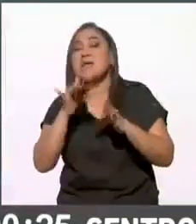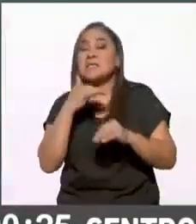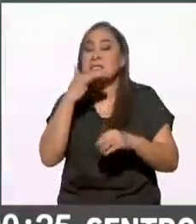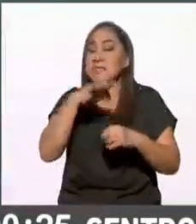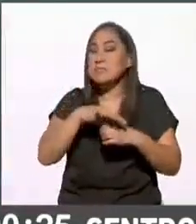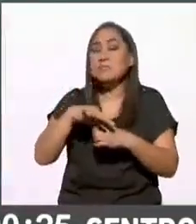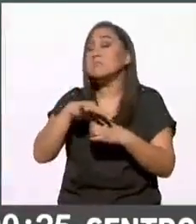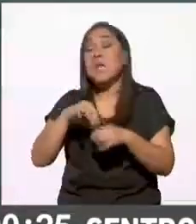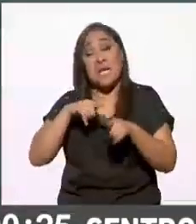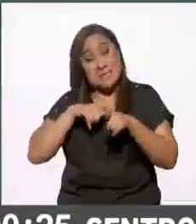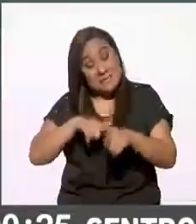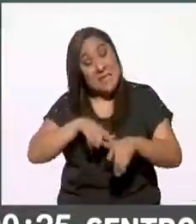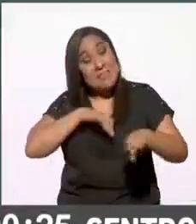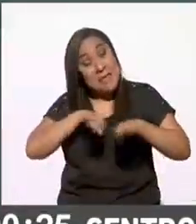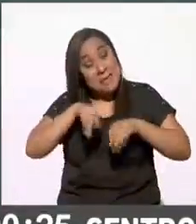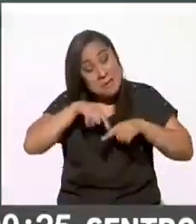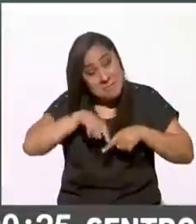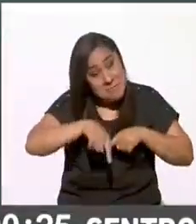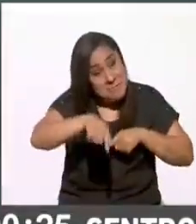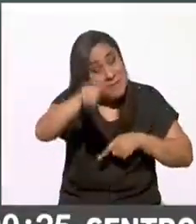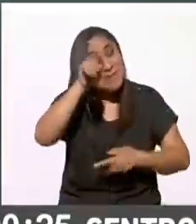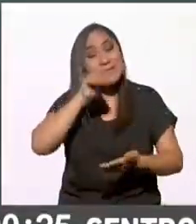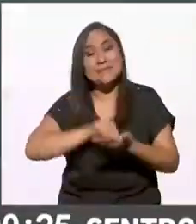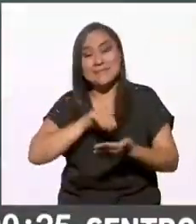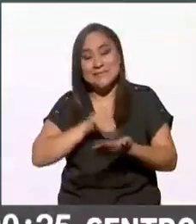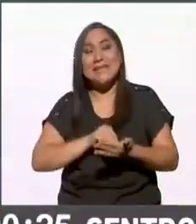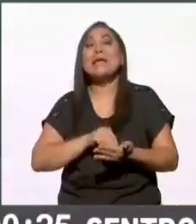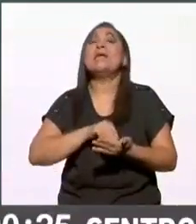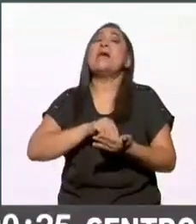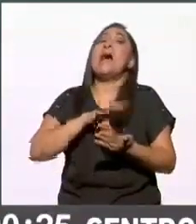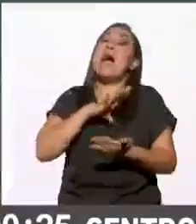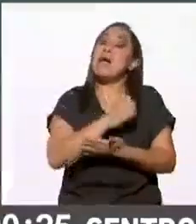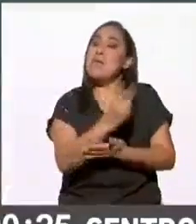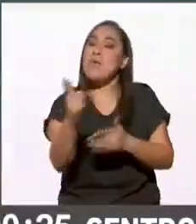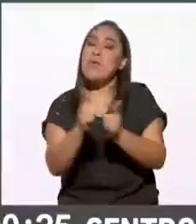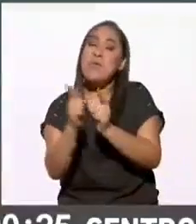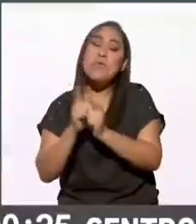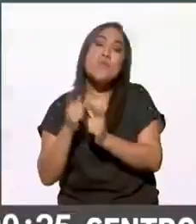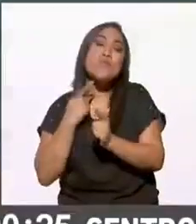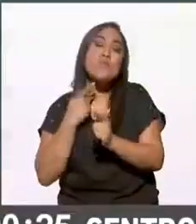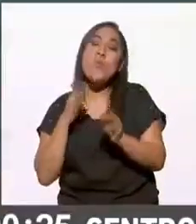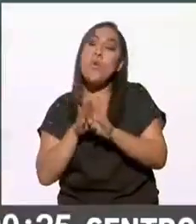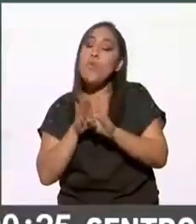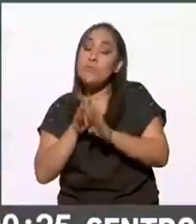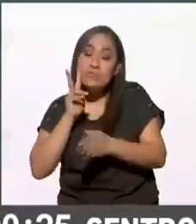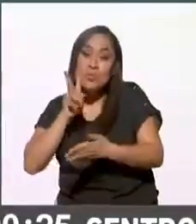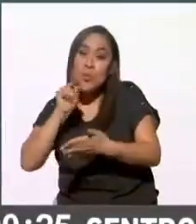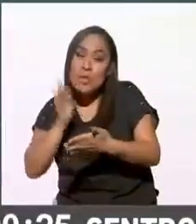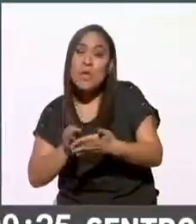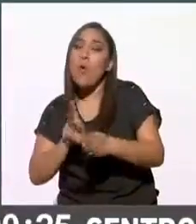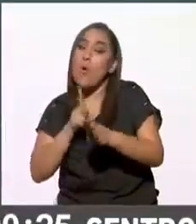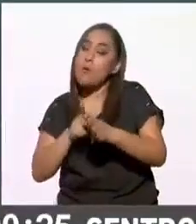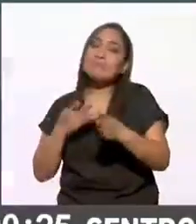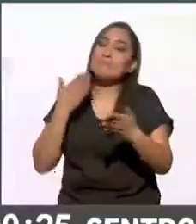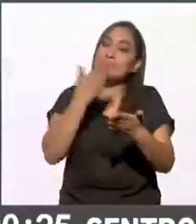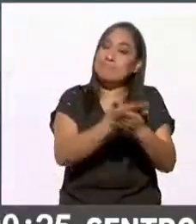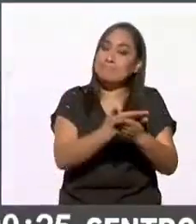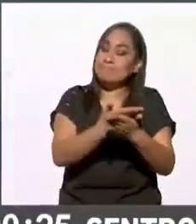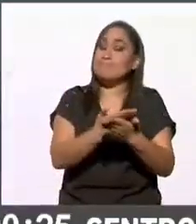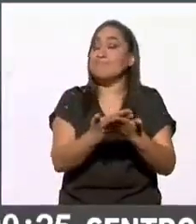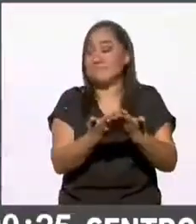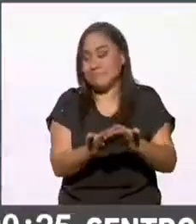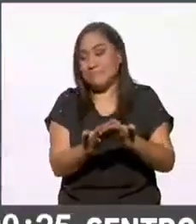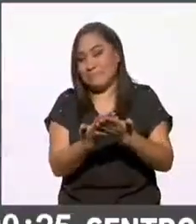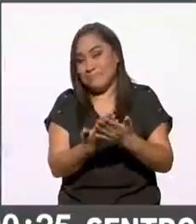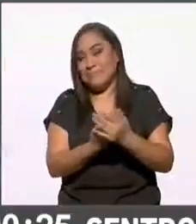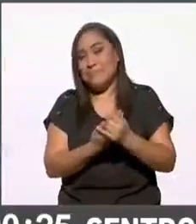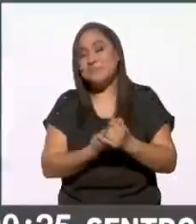no termina y la información mucho menos sí porque vendrán las impugnaciones en una jornada que se caracterizó como suele suceder donde